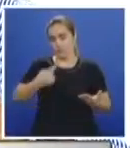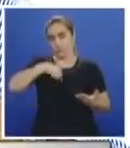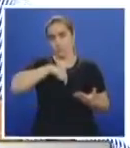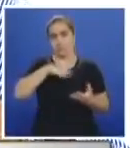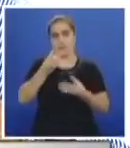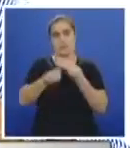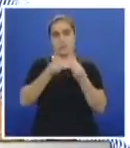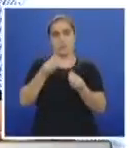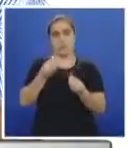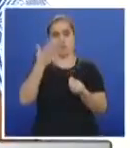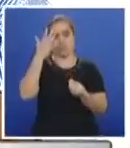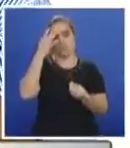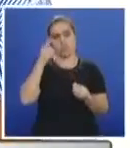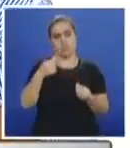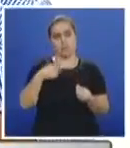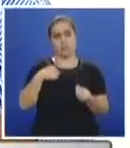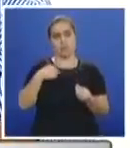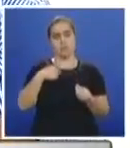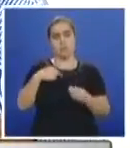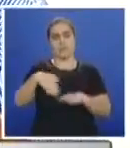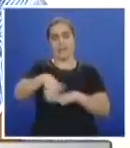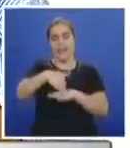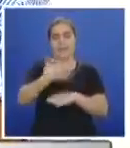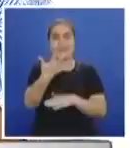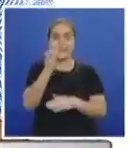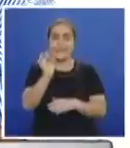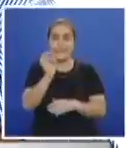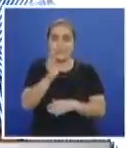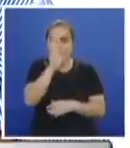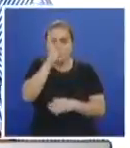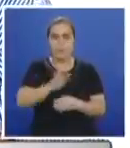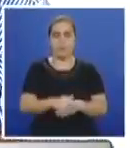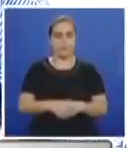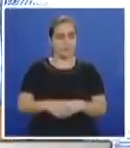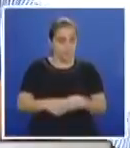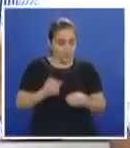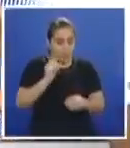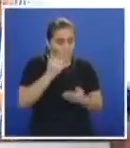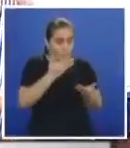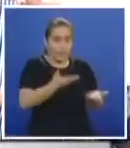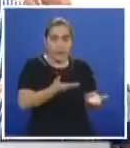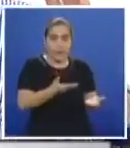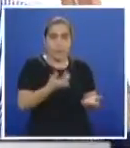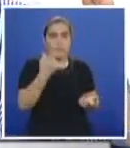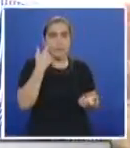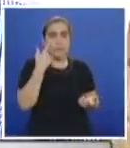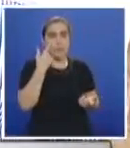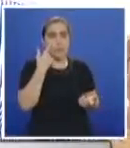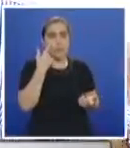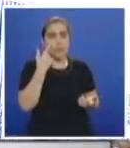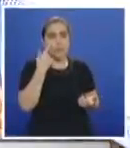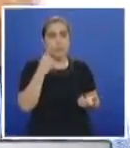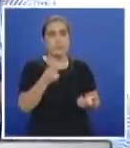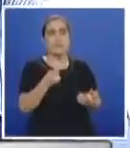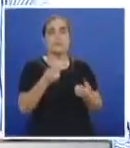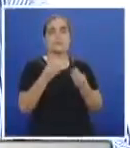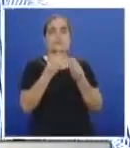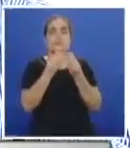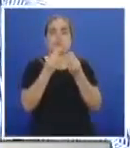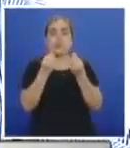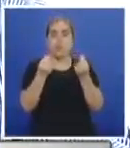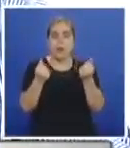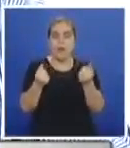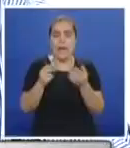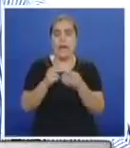tener muchos enemigos, porque me dicen, es que yo tomo esa vía. Pues la puede tomar, pero ya compartir la velocidad, y